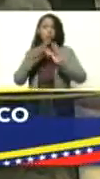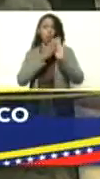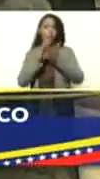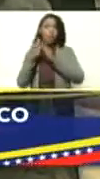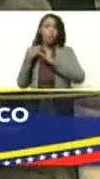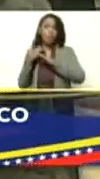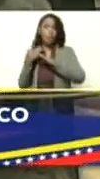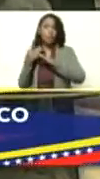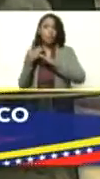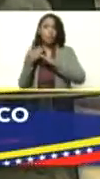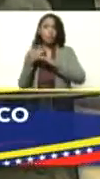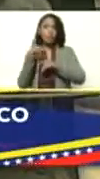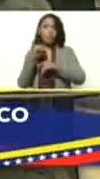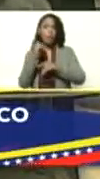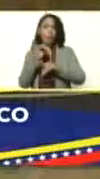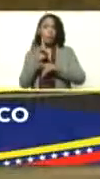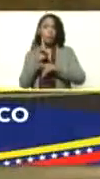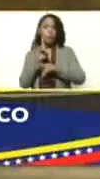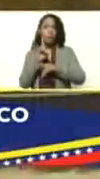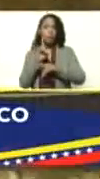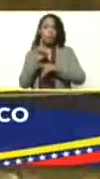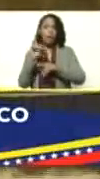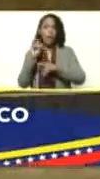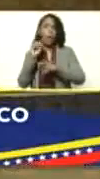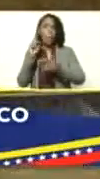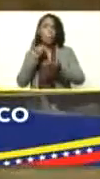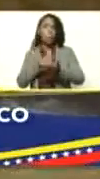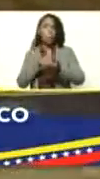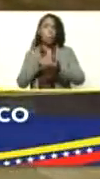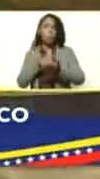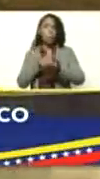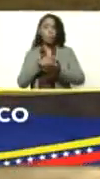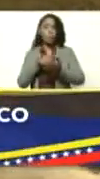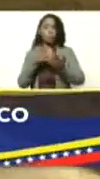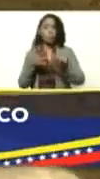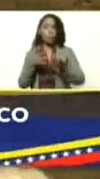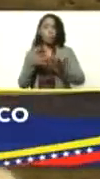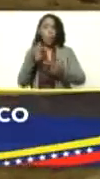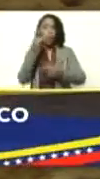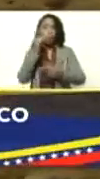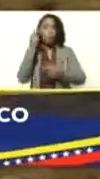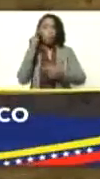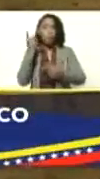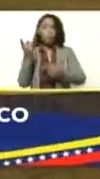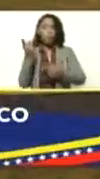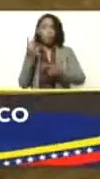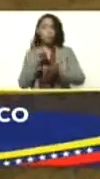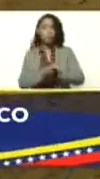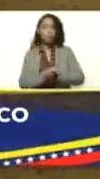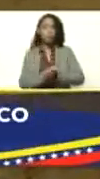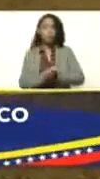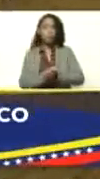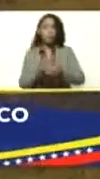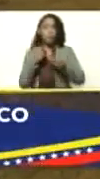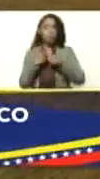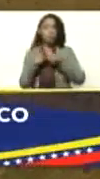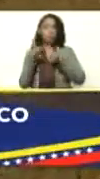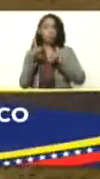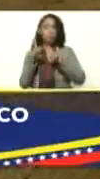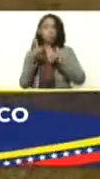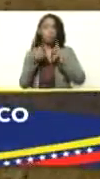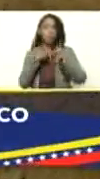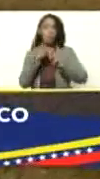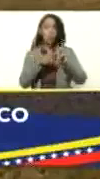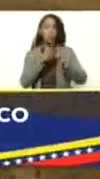Armando también se encarga de producir pie de cría, hembras, machos, cazares de animales para otros productores.